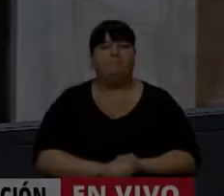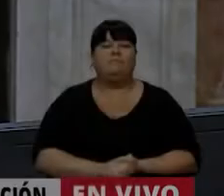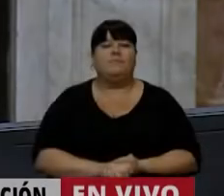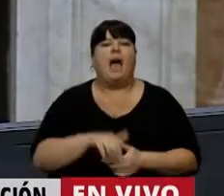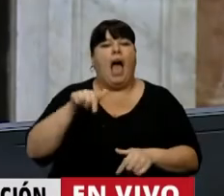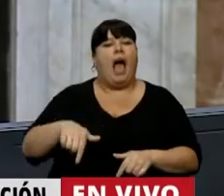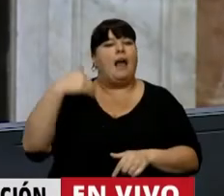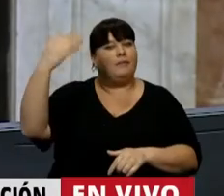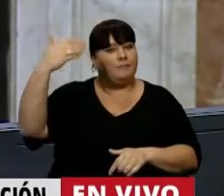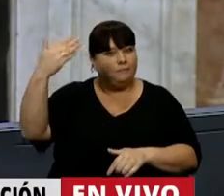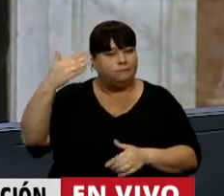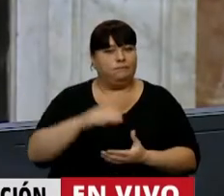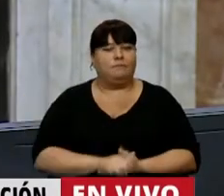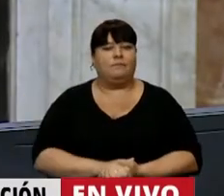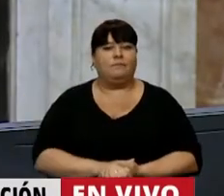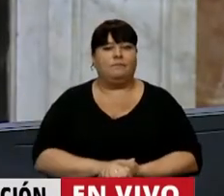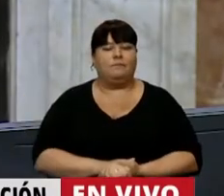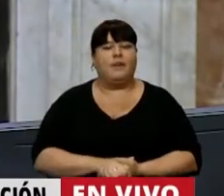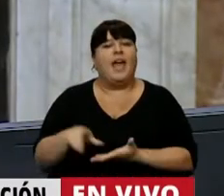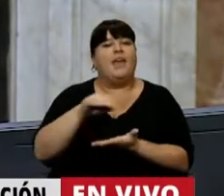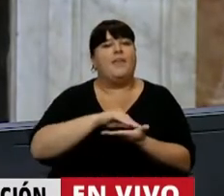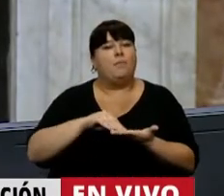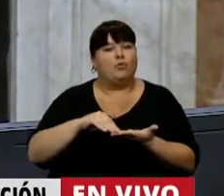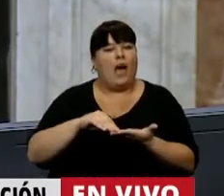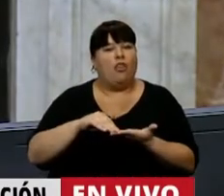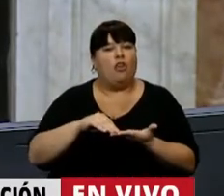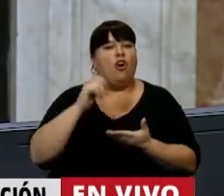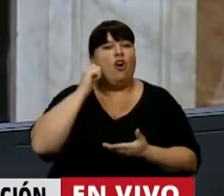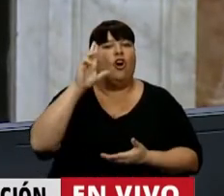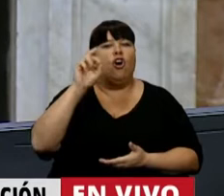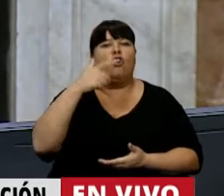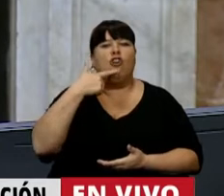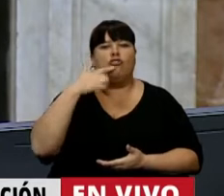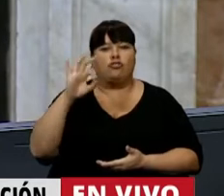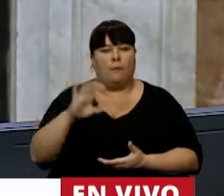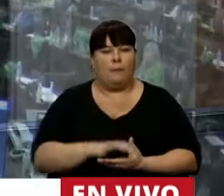En el uso de la palabra, el diputado Leonardo Grosso.